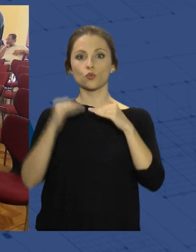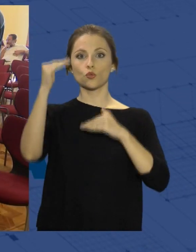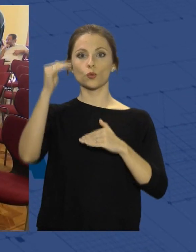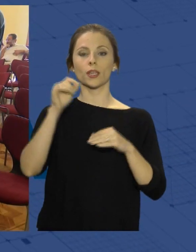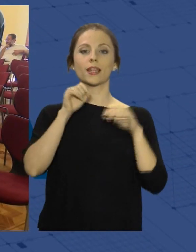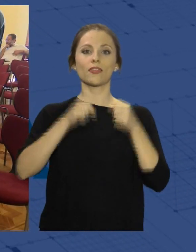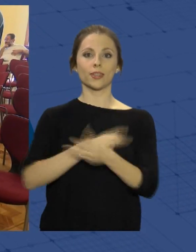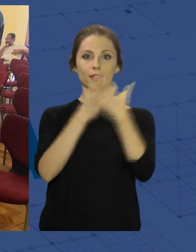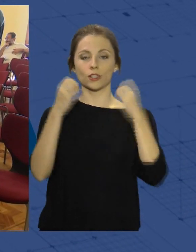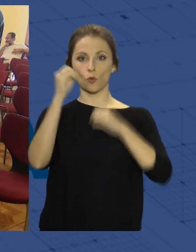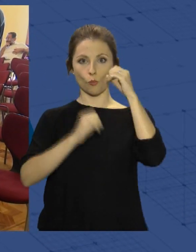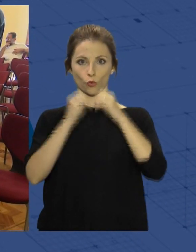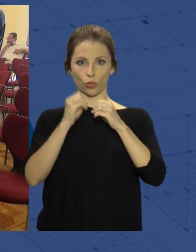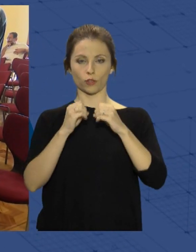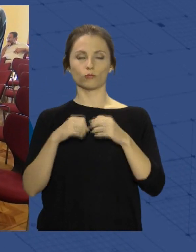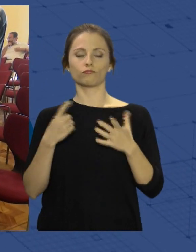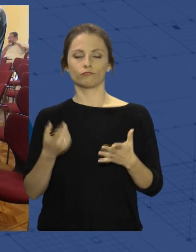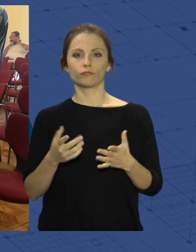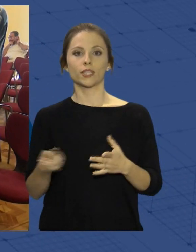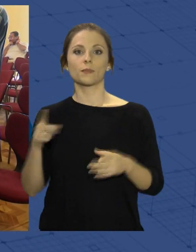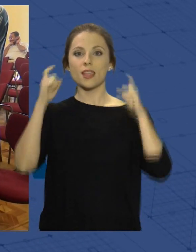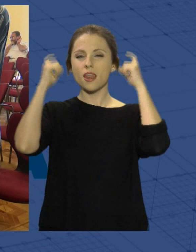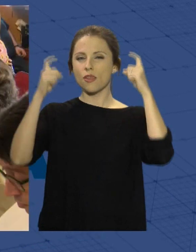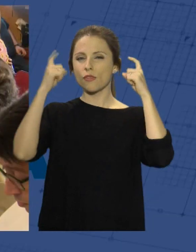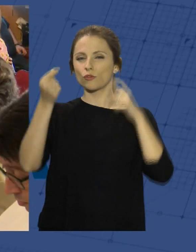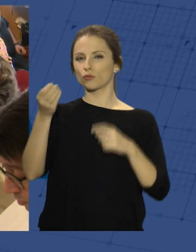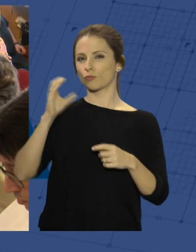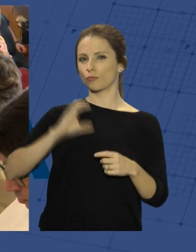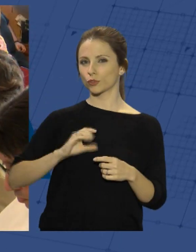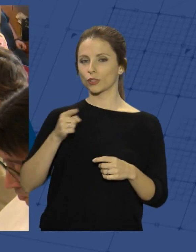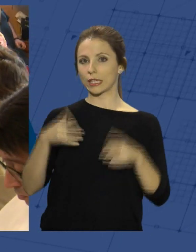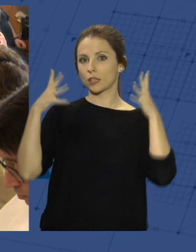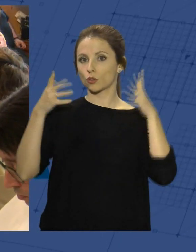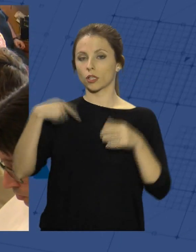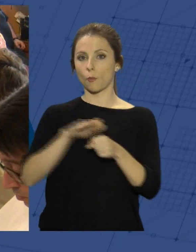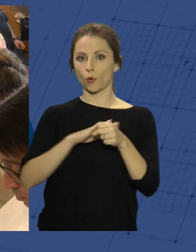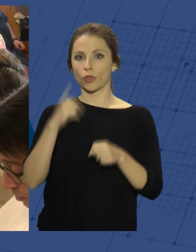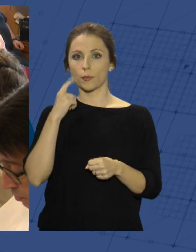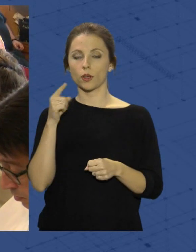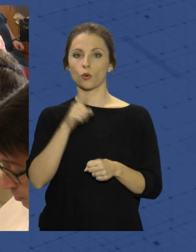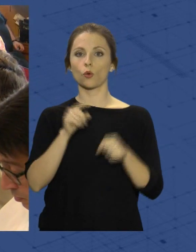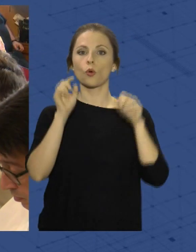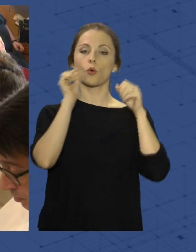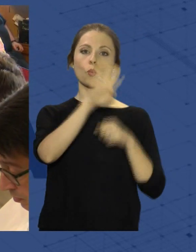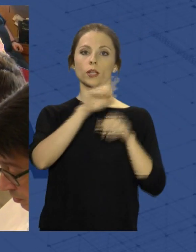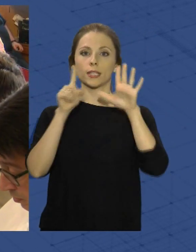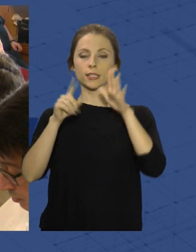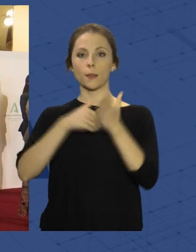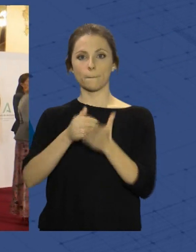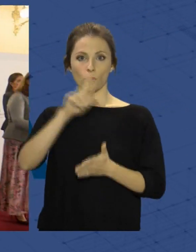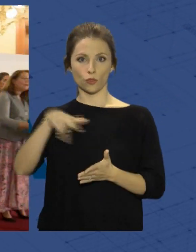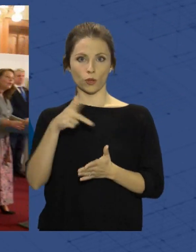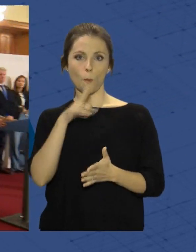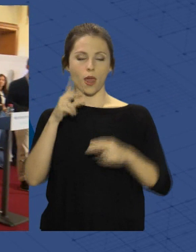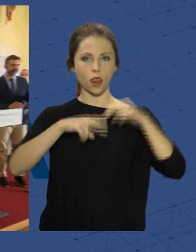experimentada en la provincialización, así como el esfuerzo inversor que está realizando esta consejería en la provincia de Almería, con 46 millones de euros para acometer obras. En